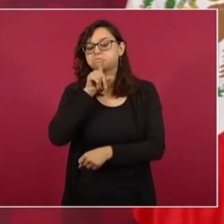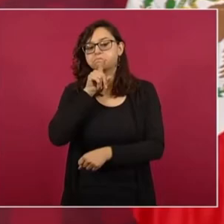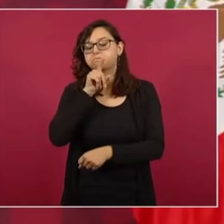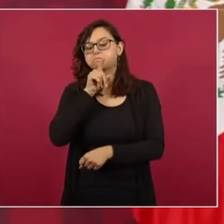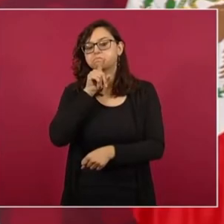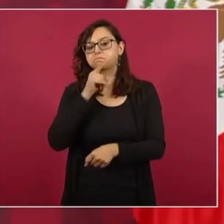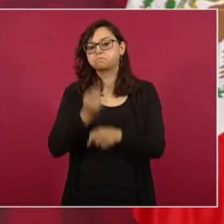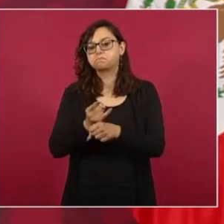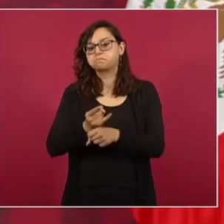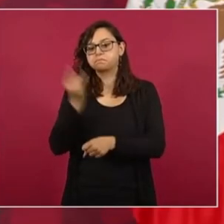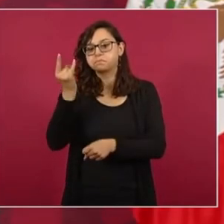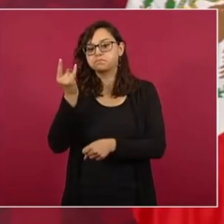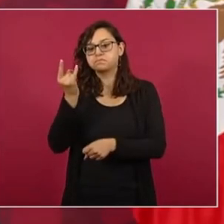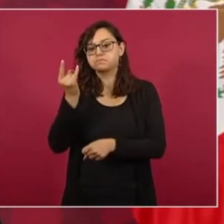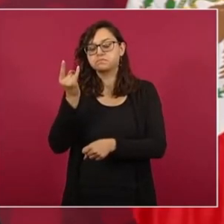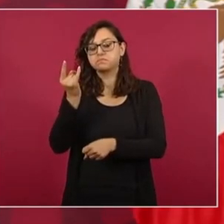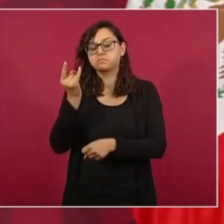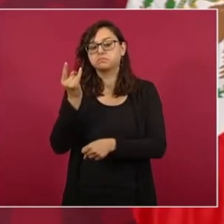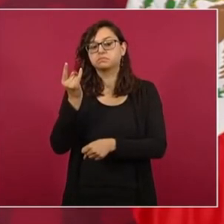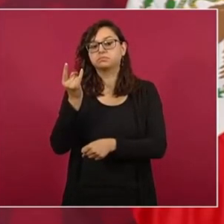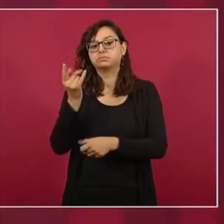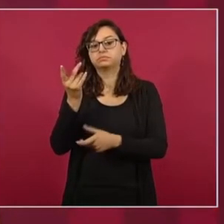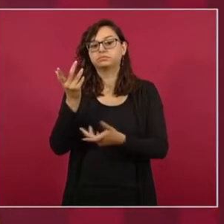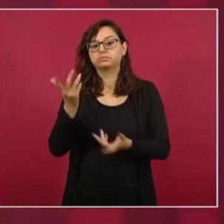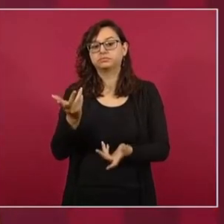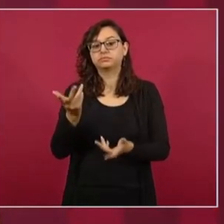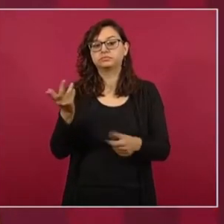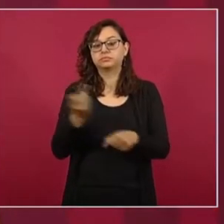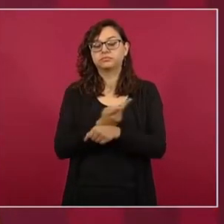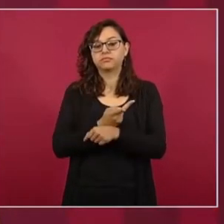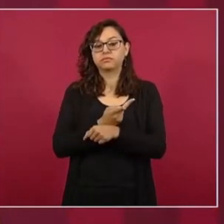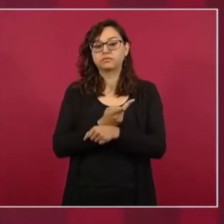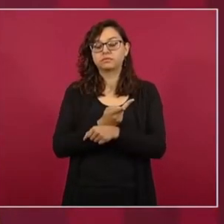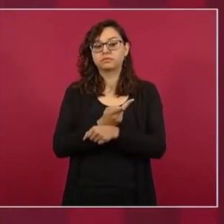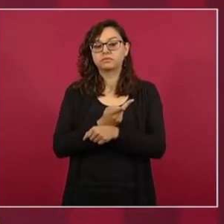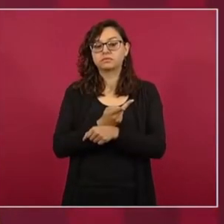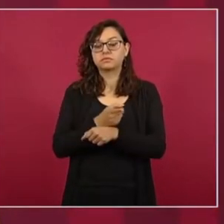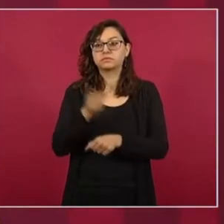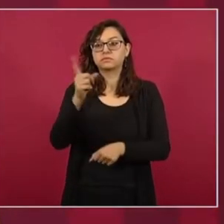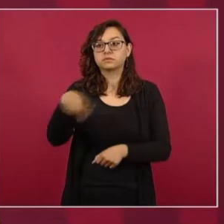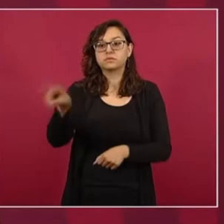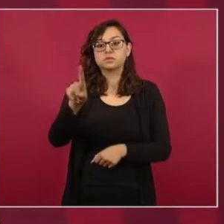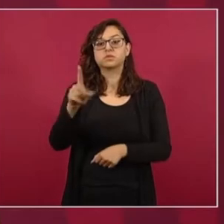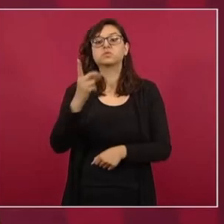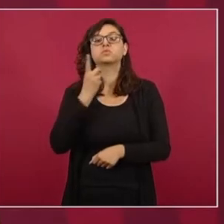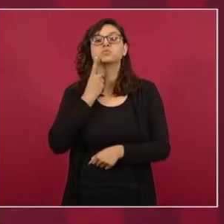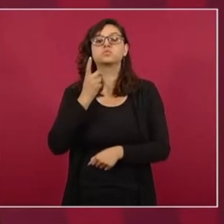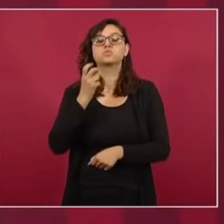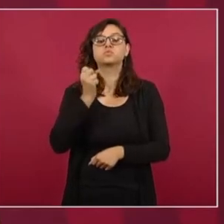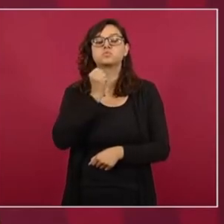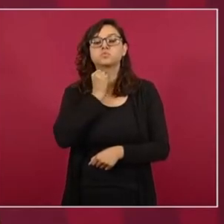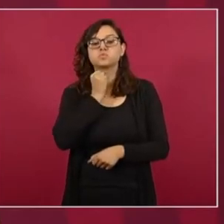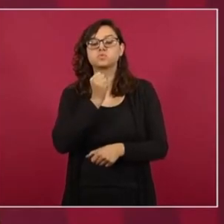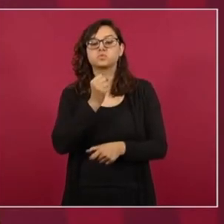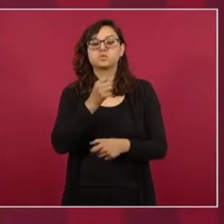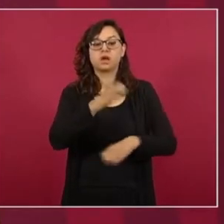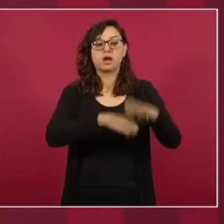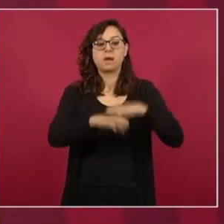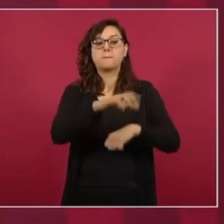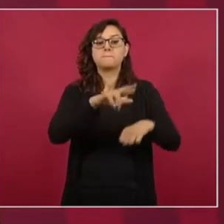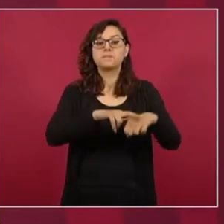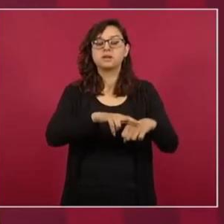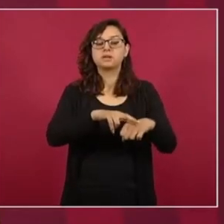los legisladores que representan los intereses creados.